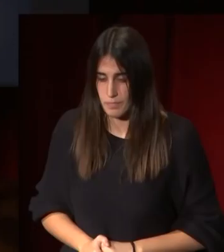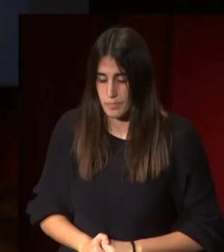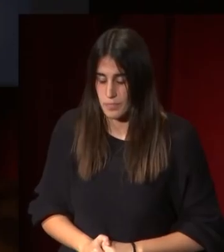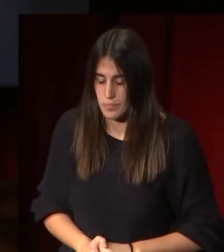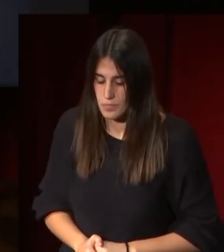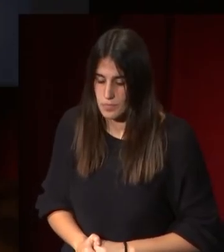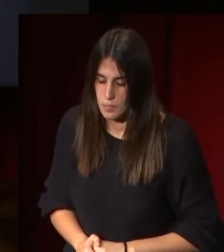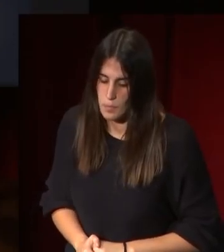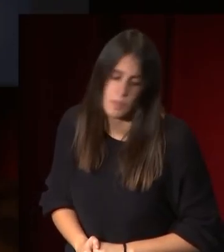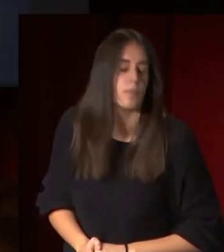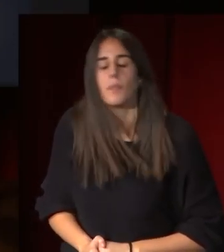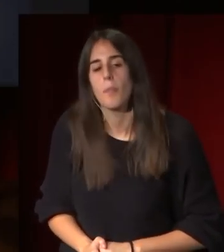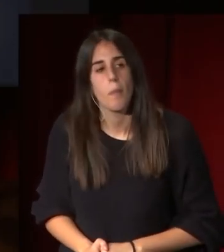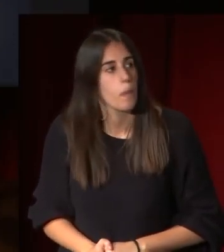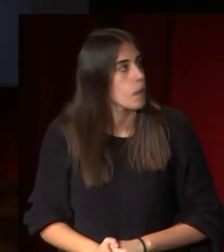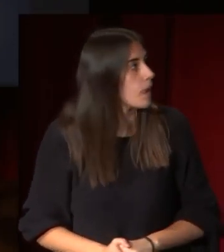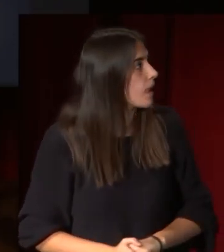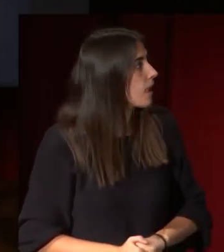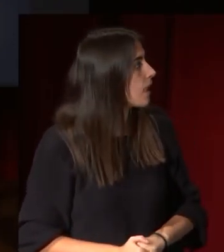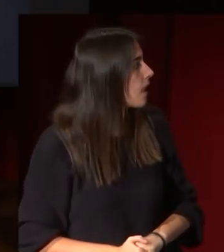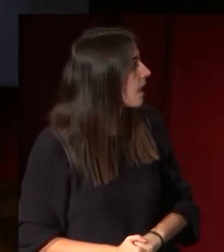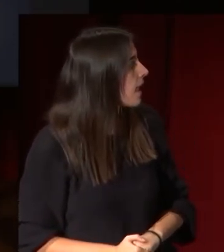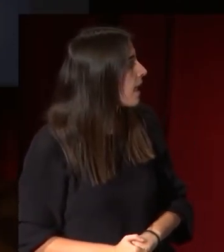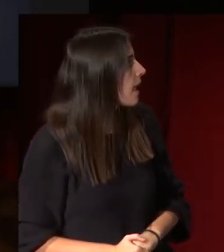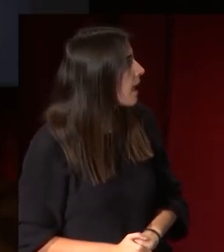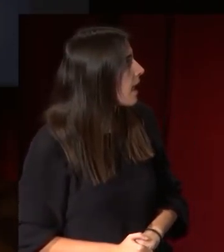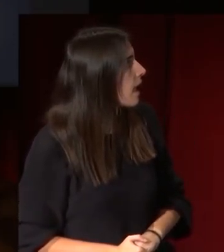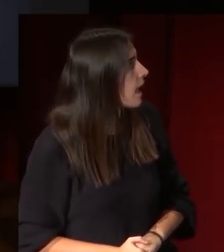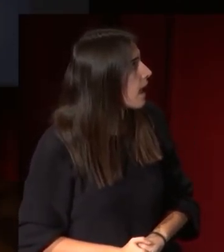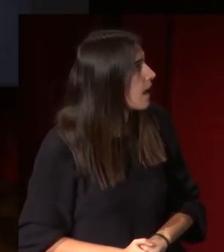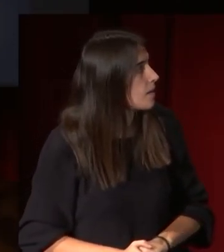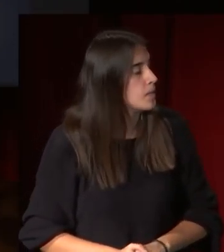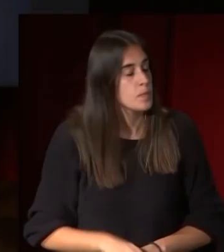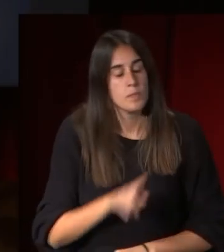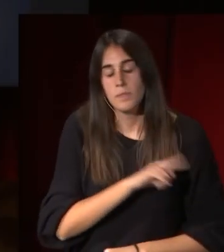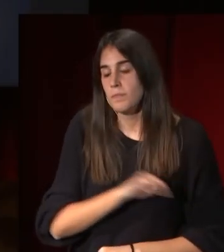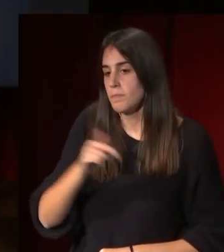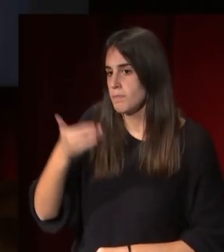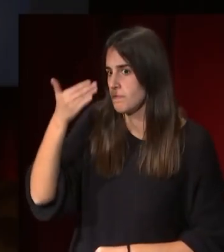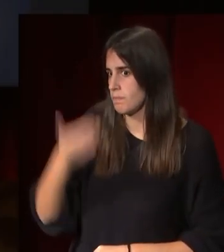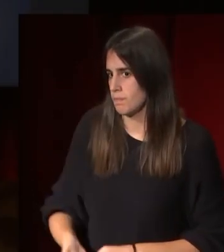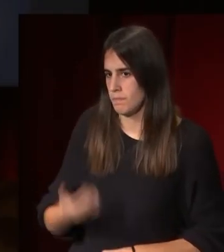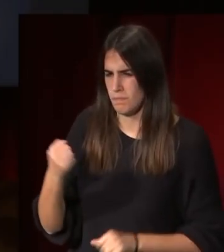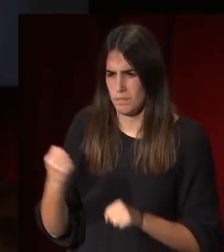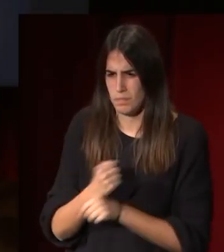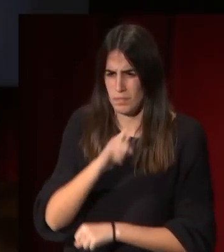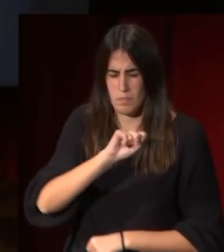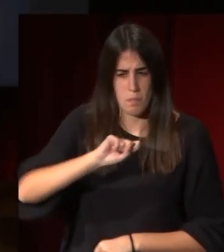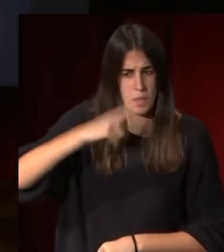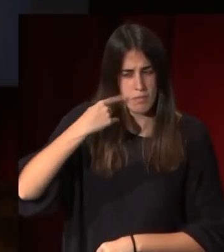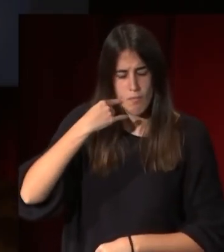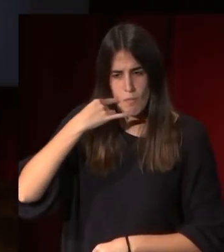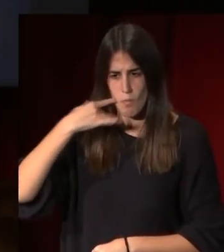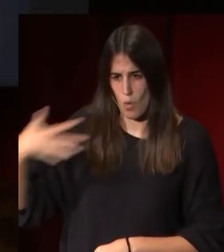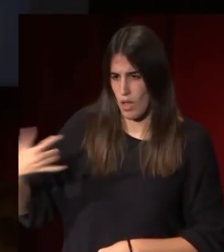vinculado precisamente a Fernando VII está la gran obra que probablemente es la que más se conoce y la que